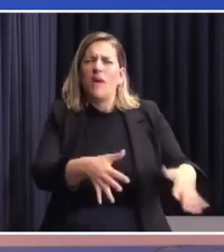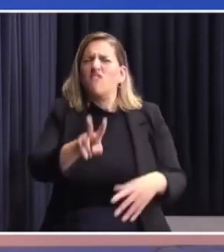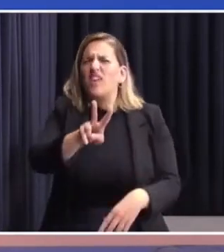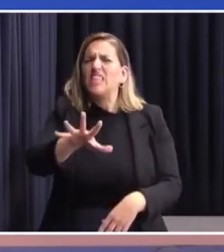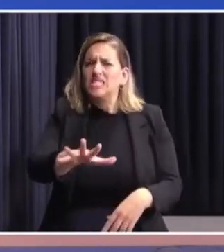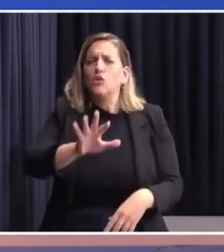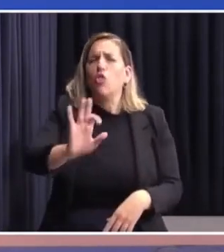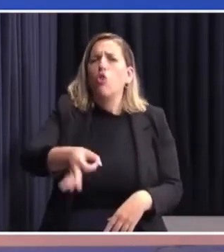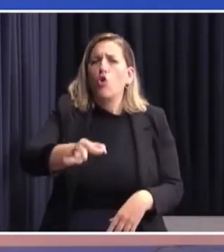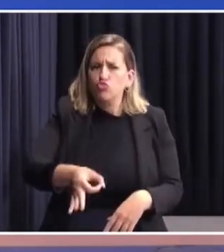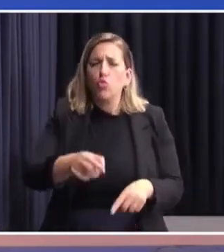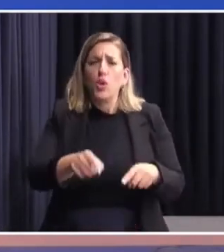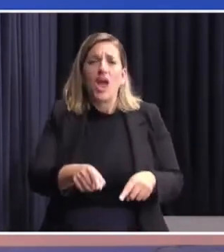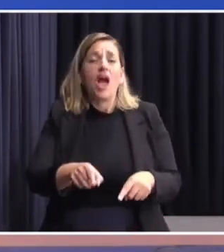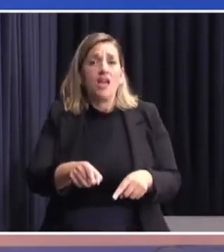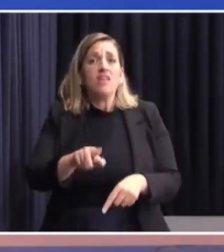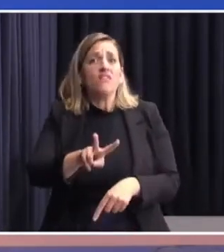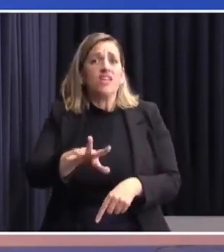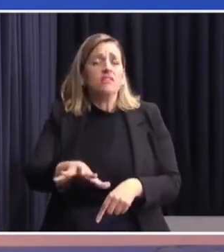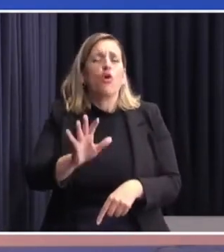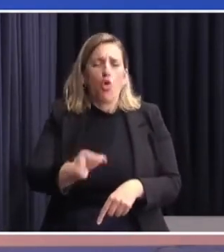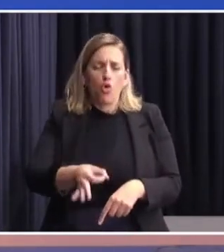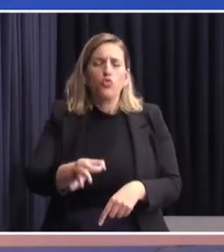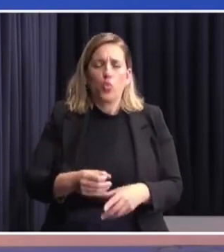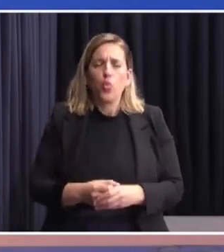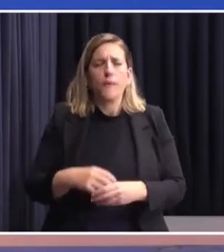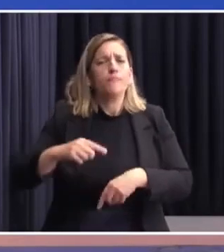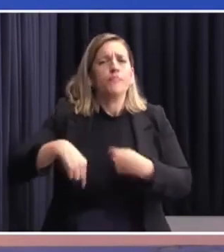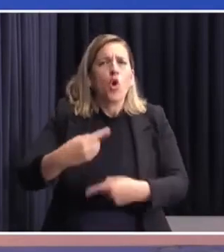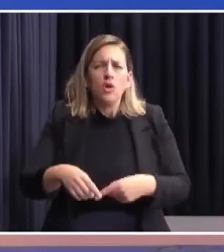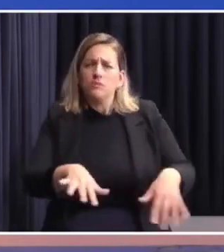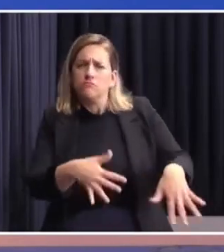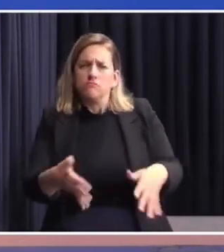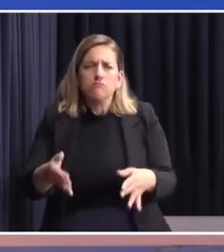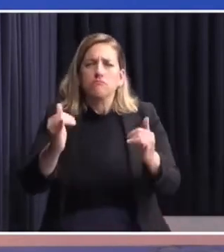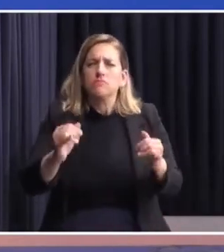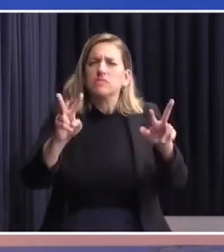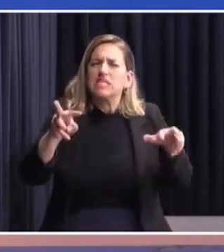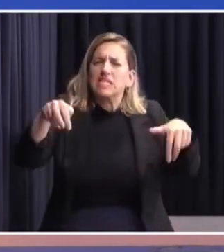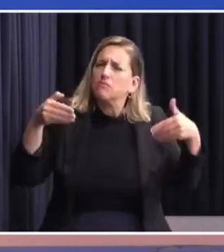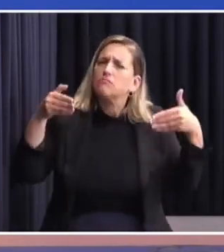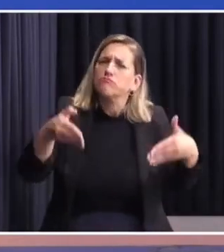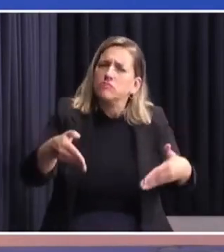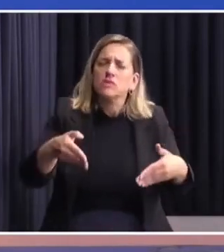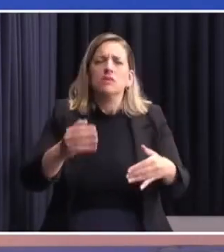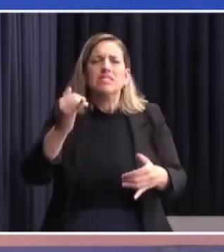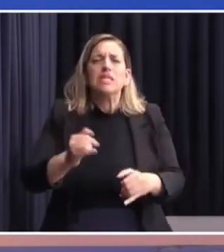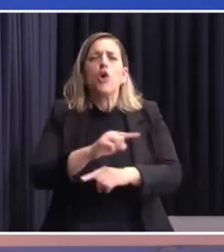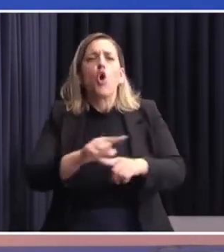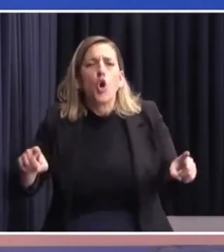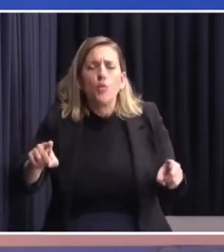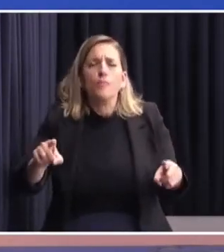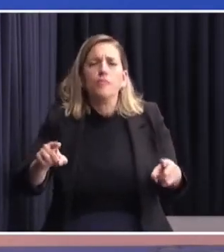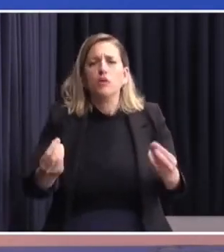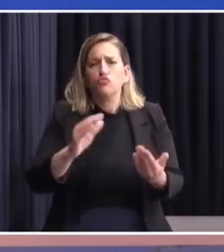de octubre, cuando seguía existiendo matices acerca de la competencia o no